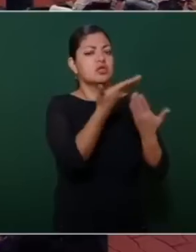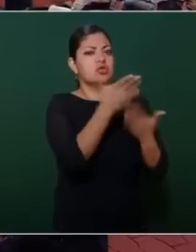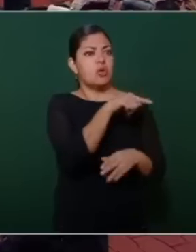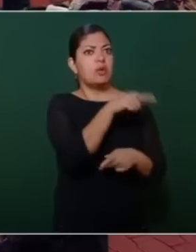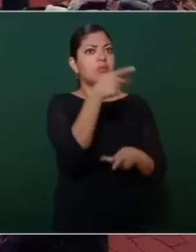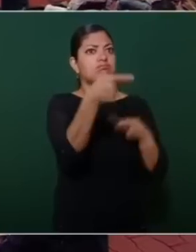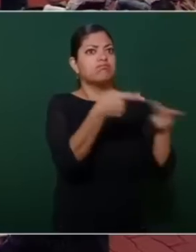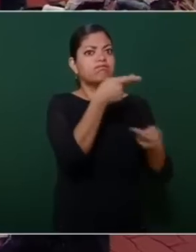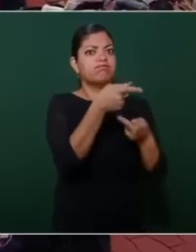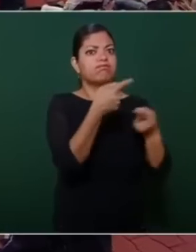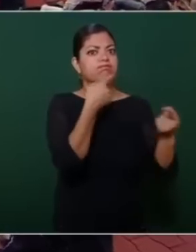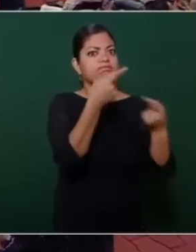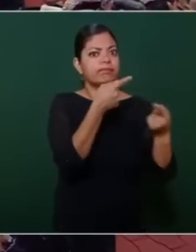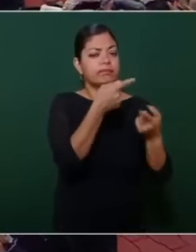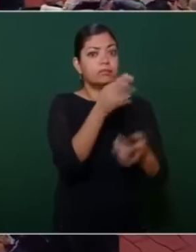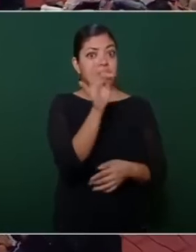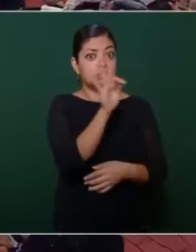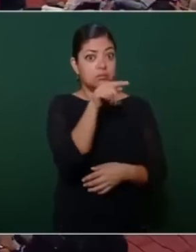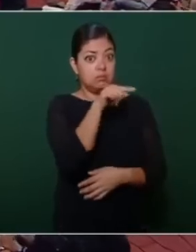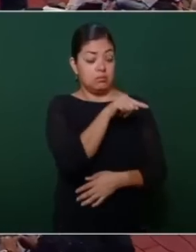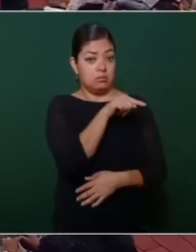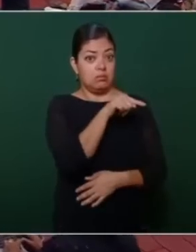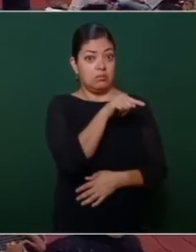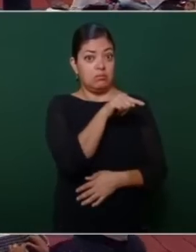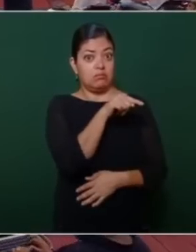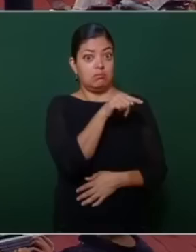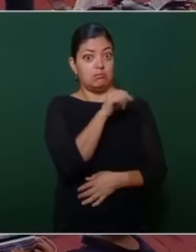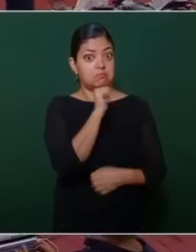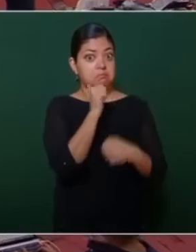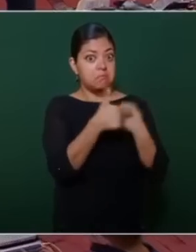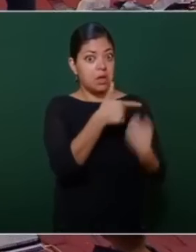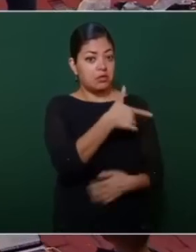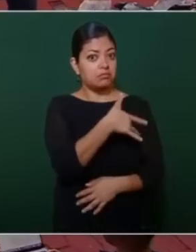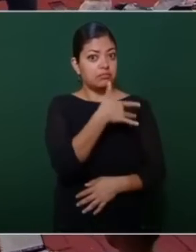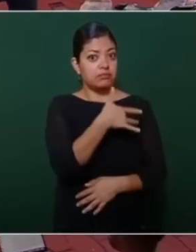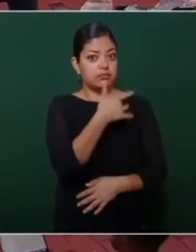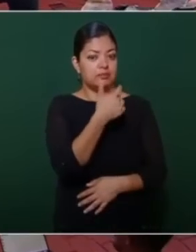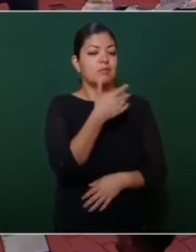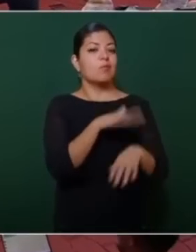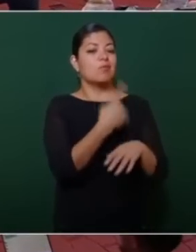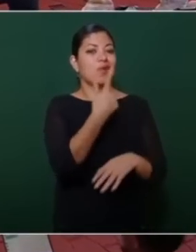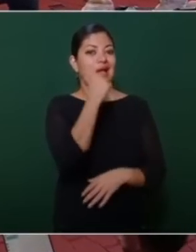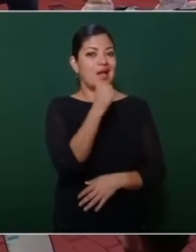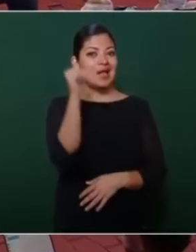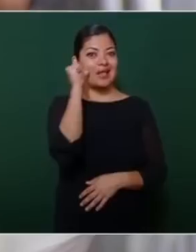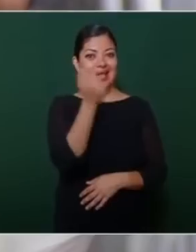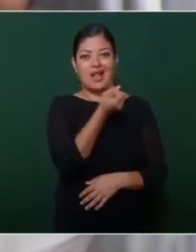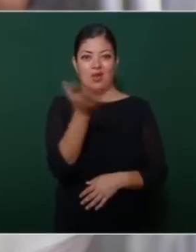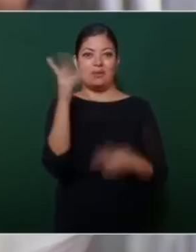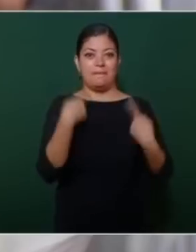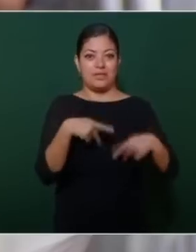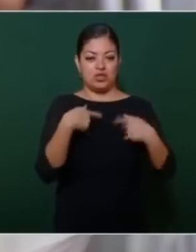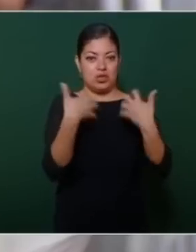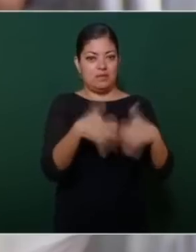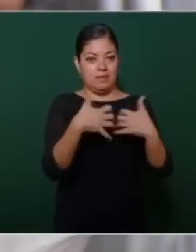particularmente si ve algún asunto, luego de que ayer algunos empresarios mexicanos